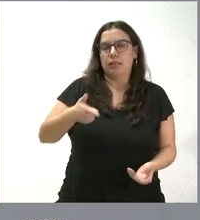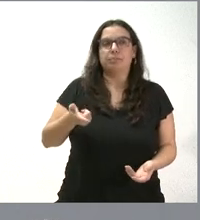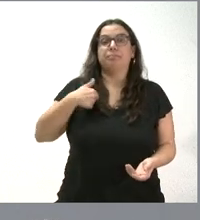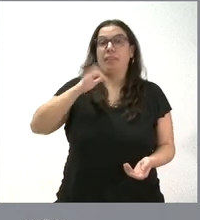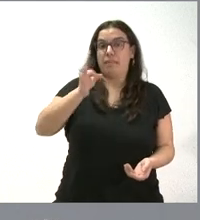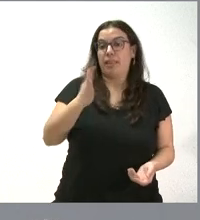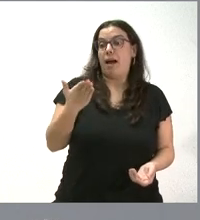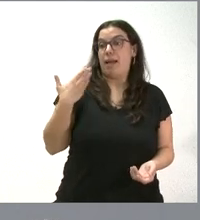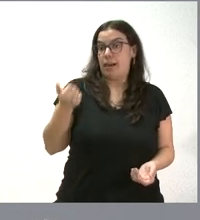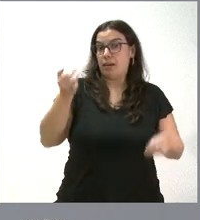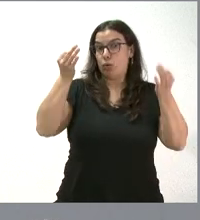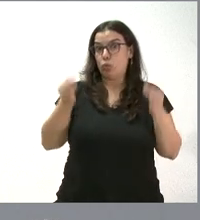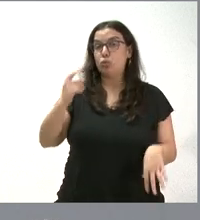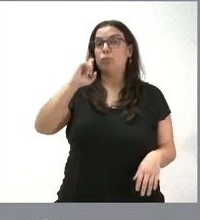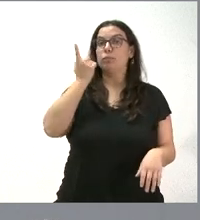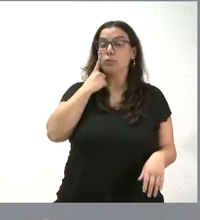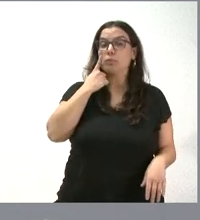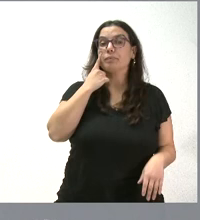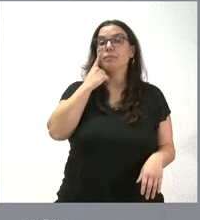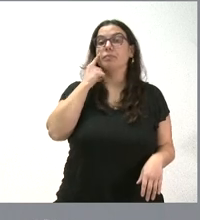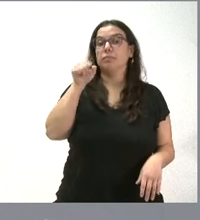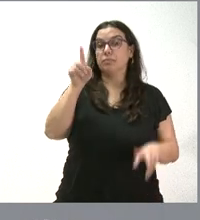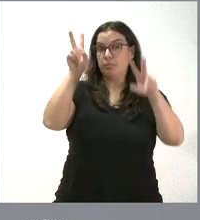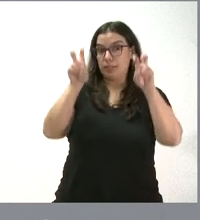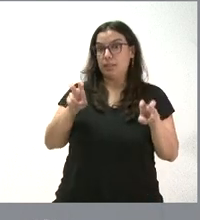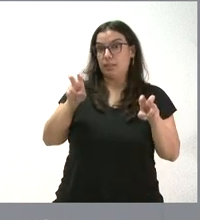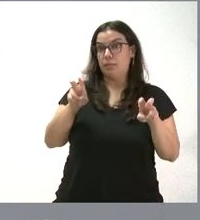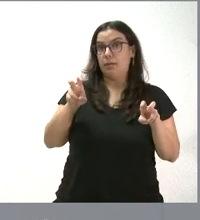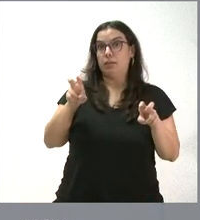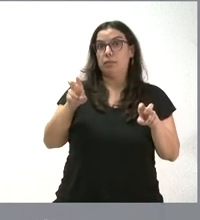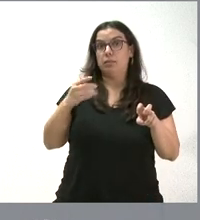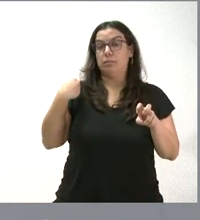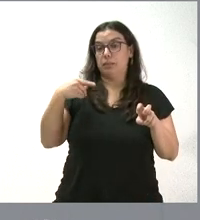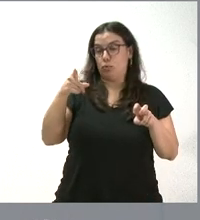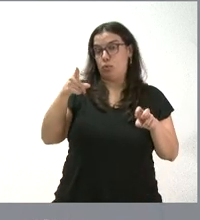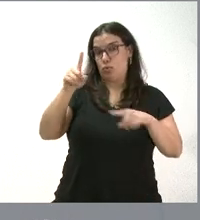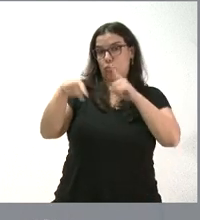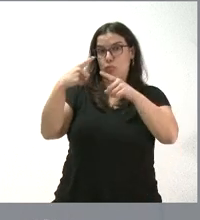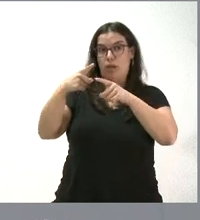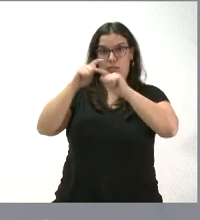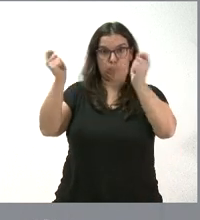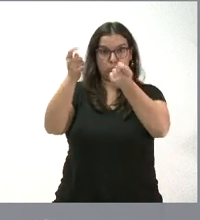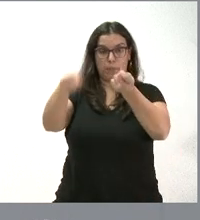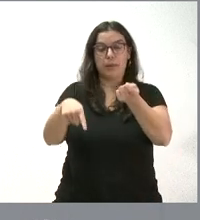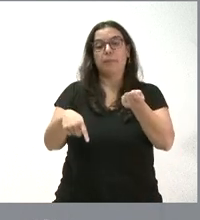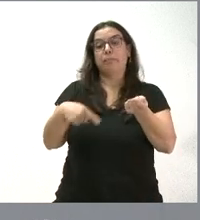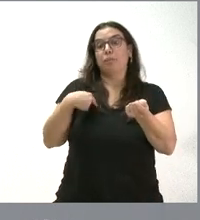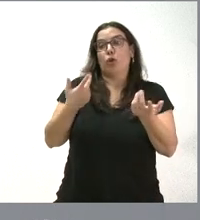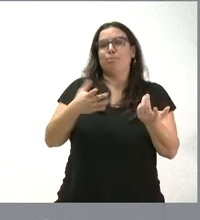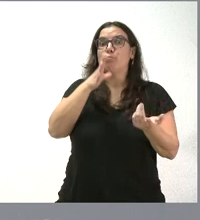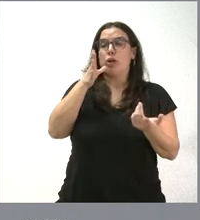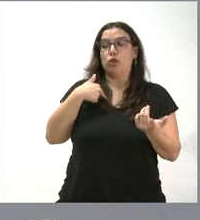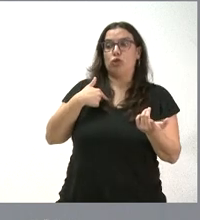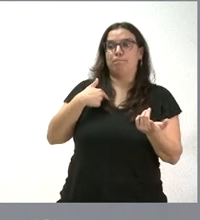que ayer se tuvo noticia de esta cuestión, que ustedes, además, han hecho eco y justificó una nueva